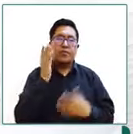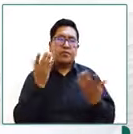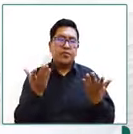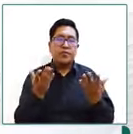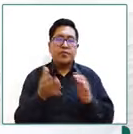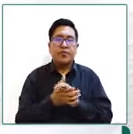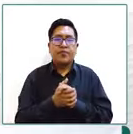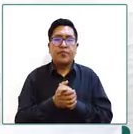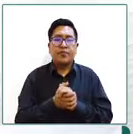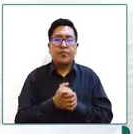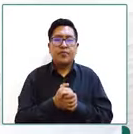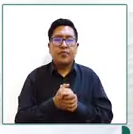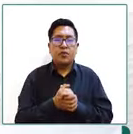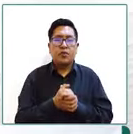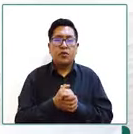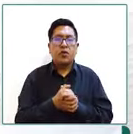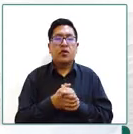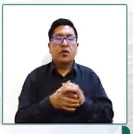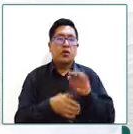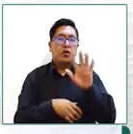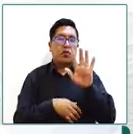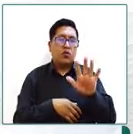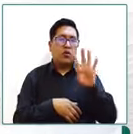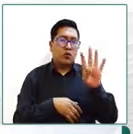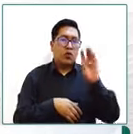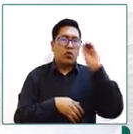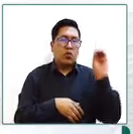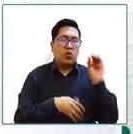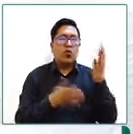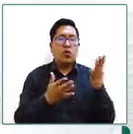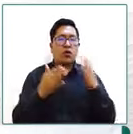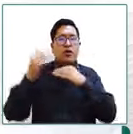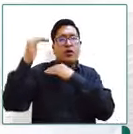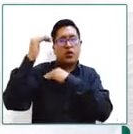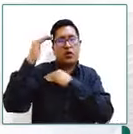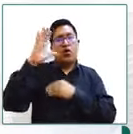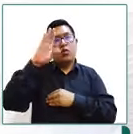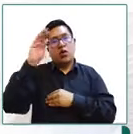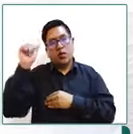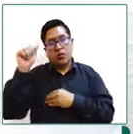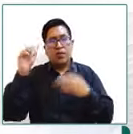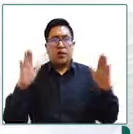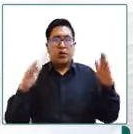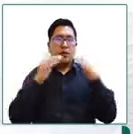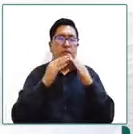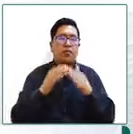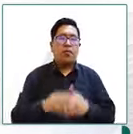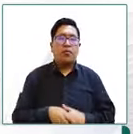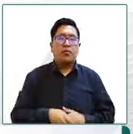no quiere decir sino el 74% está en Santa Cruz Cochabamba y La Paz